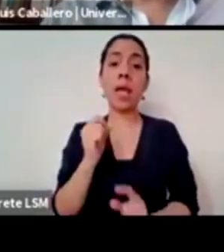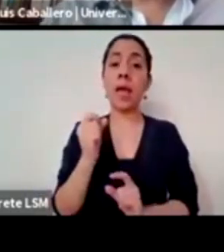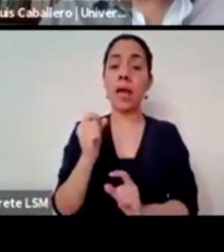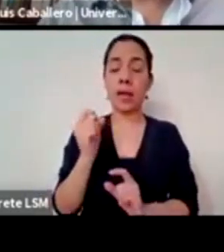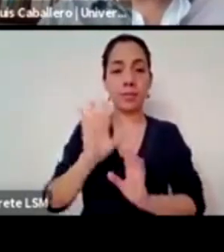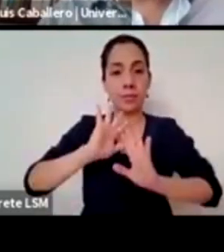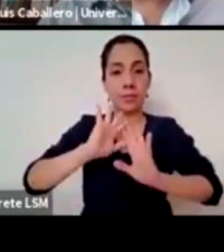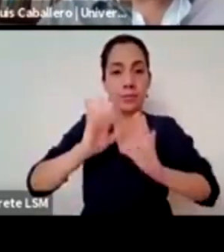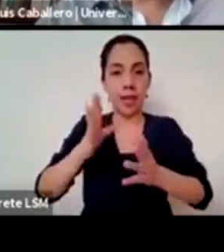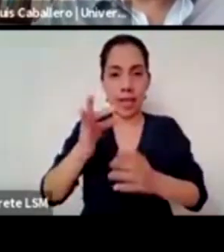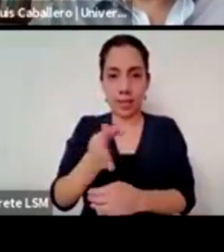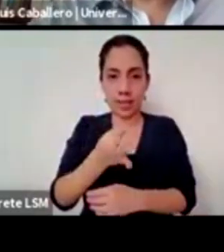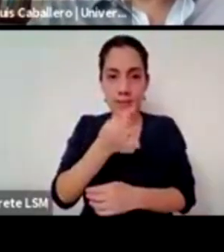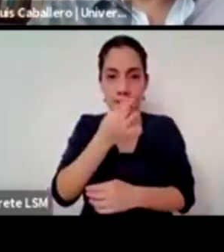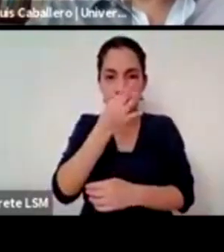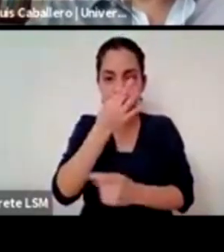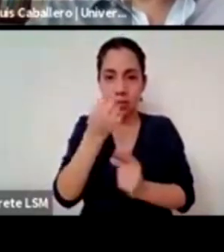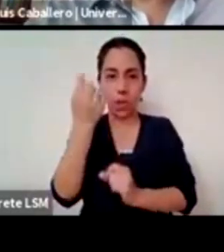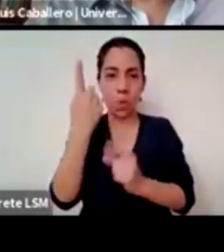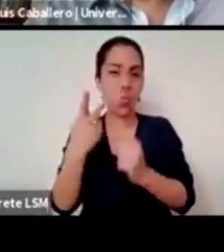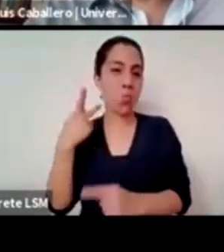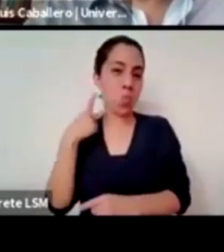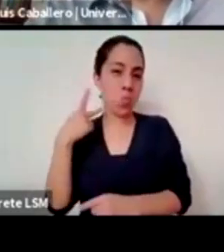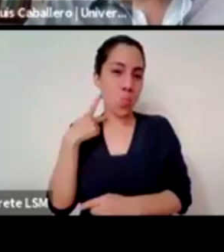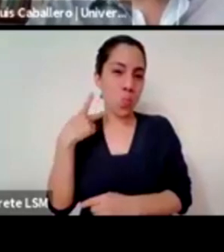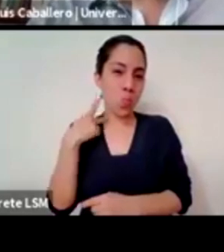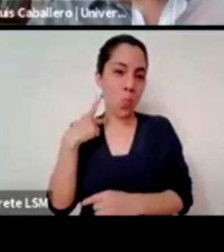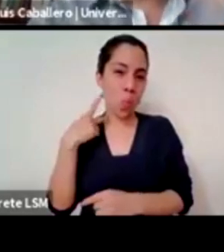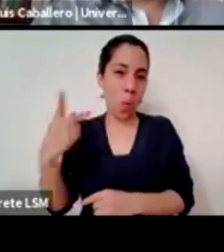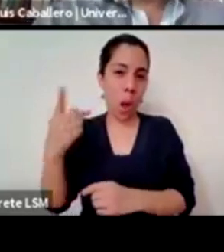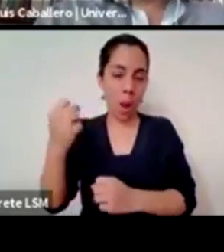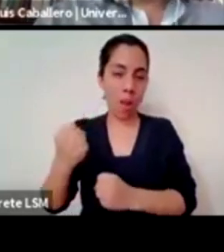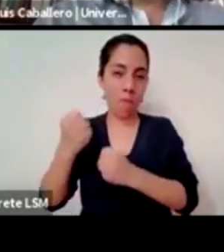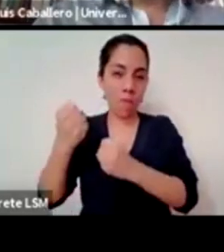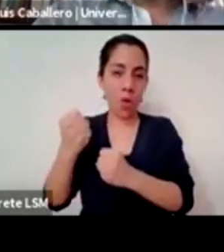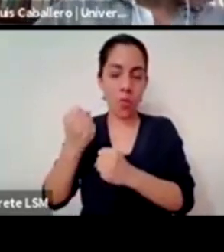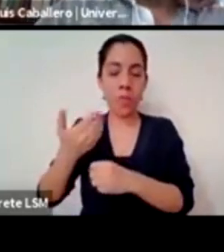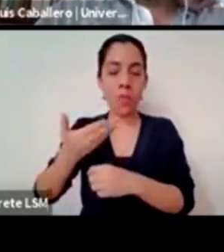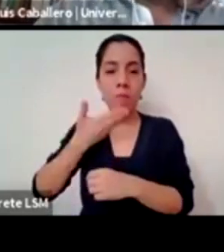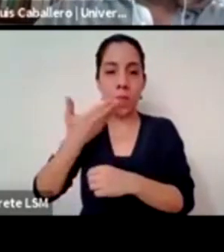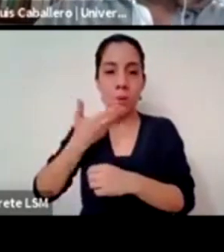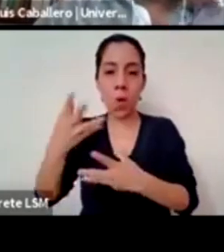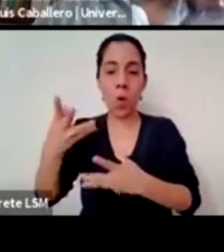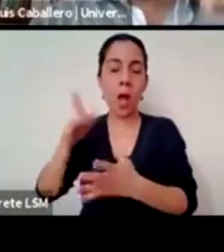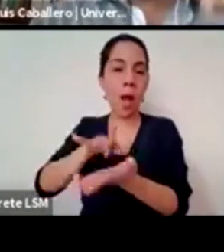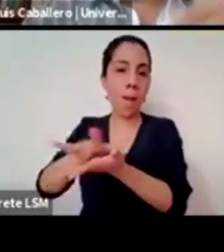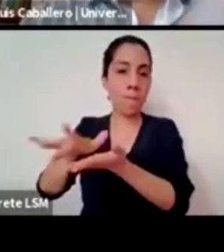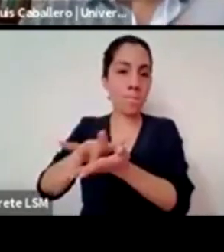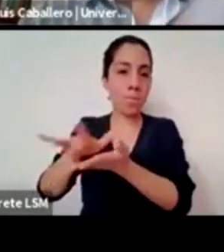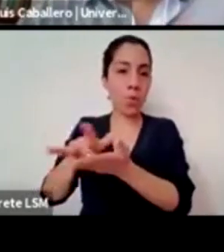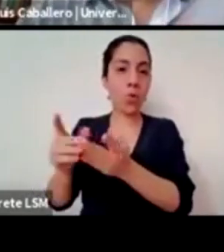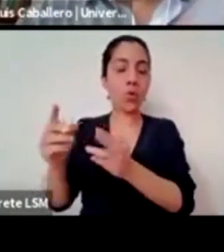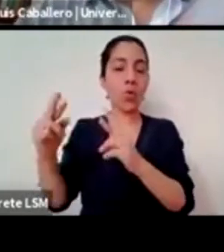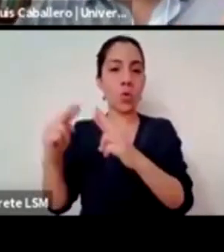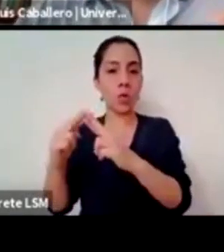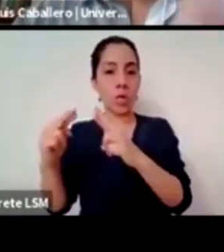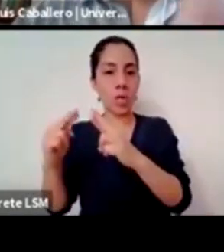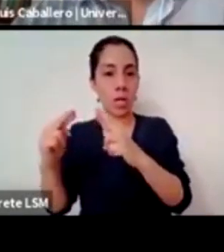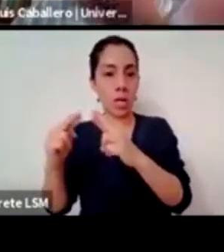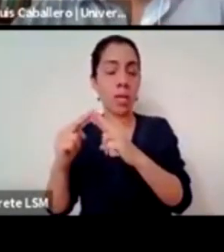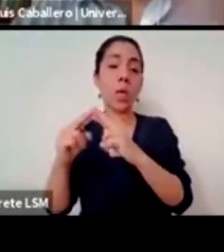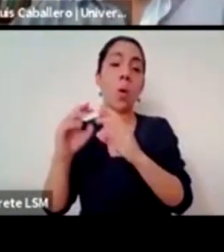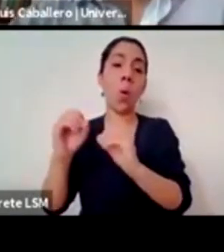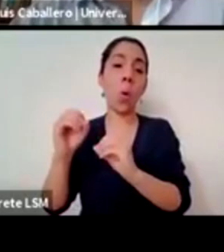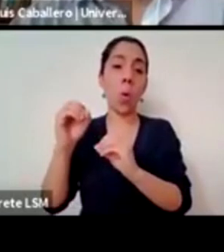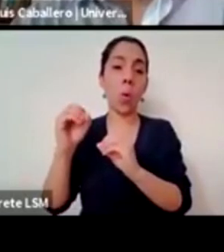extrema derecha política con el apoyo de los integristas católicos y algunos también protestantes